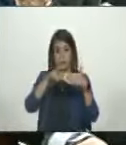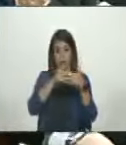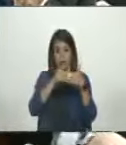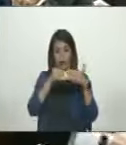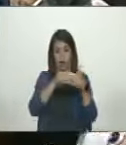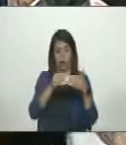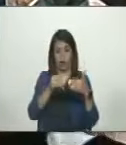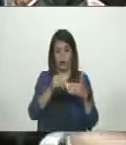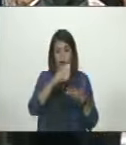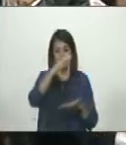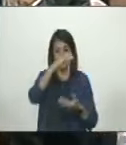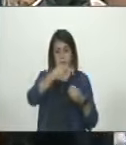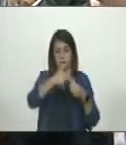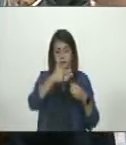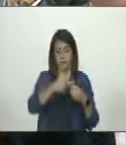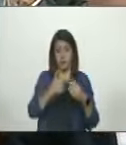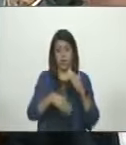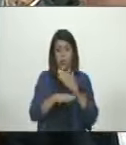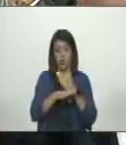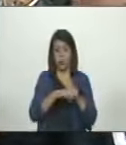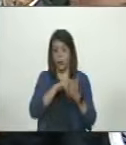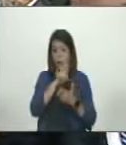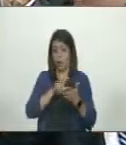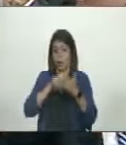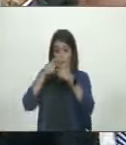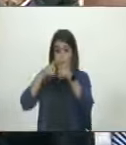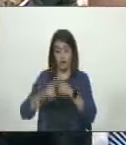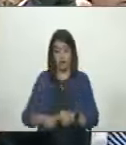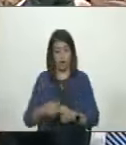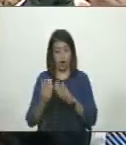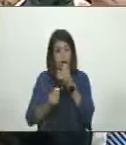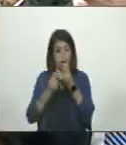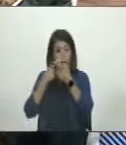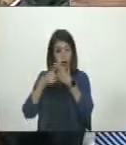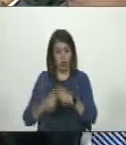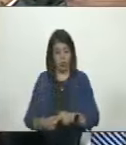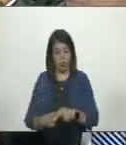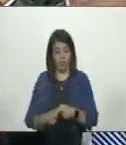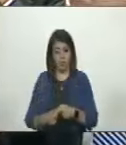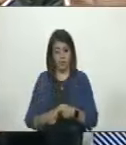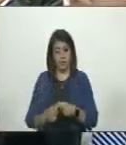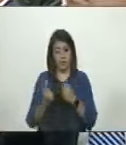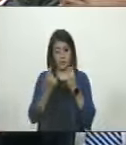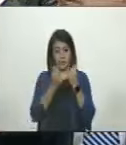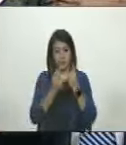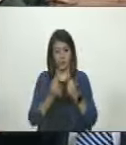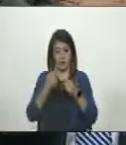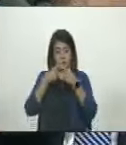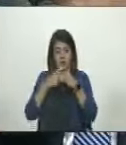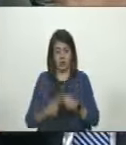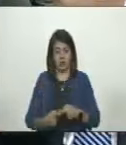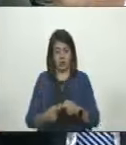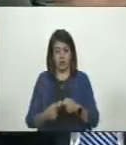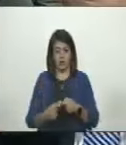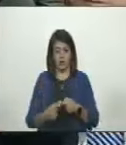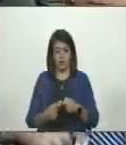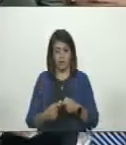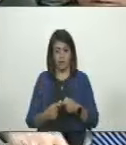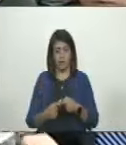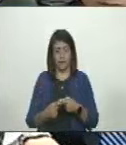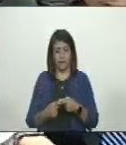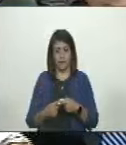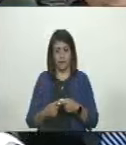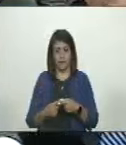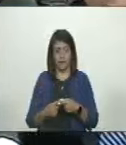el barril. Visto que no tenemos las premisas generales del presupuesto, no sabemos cómo se calculó el monto del barril ni cuánto es el